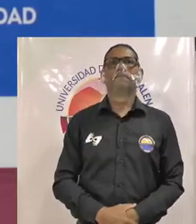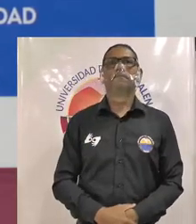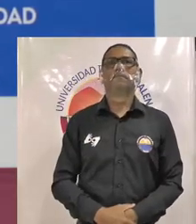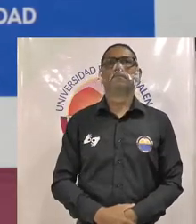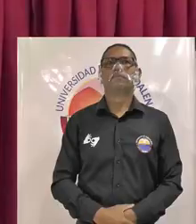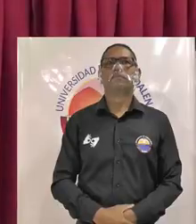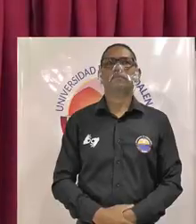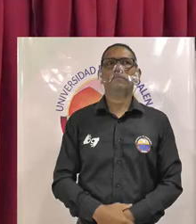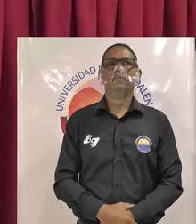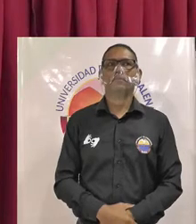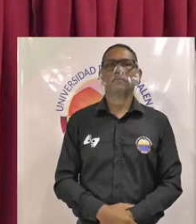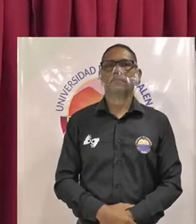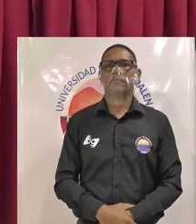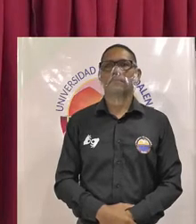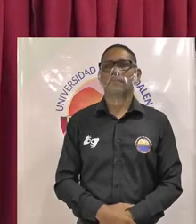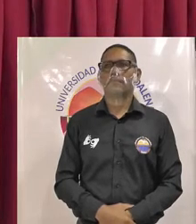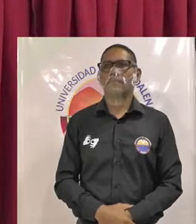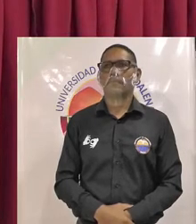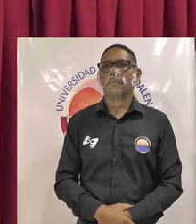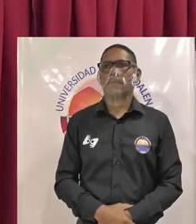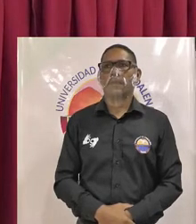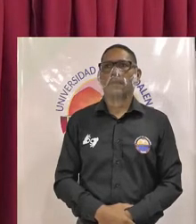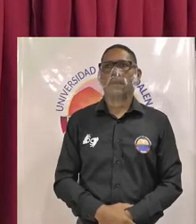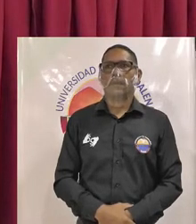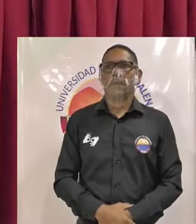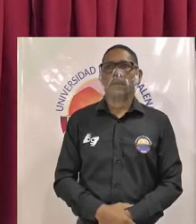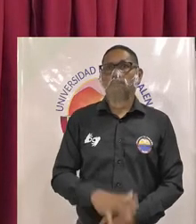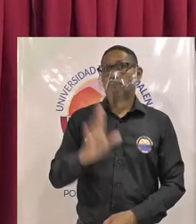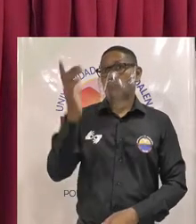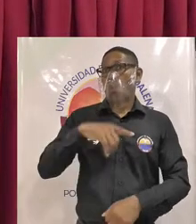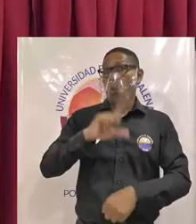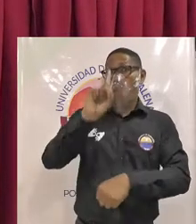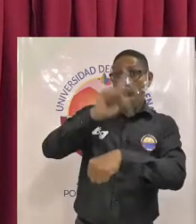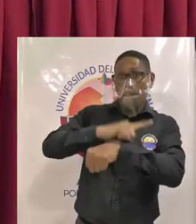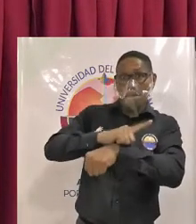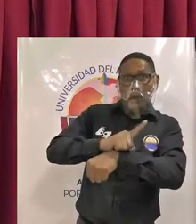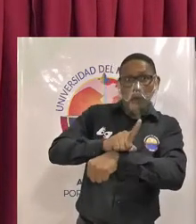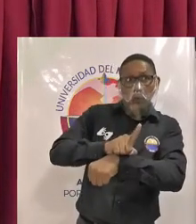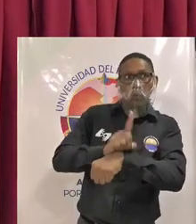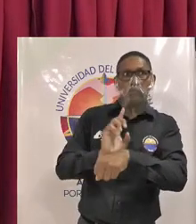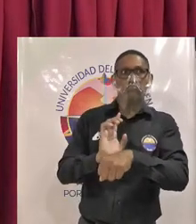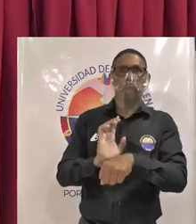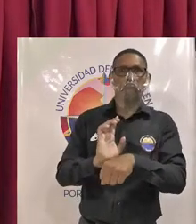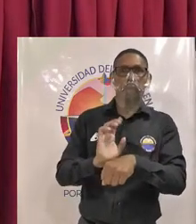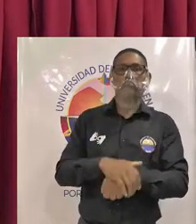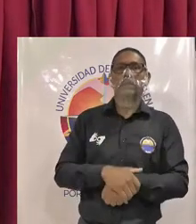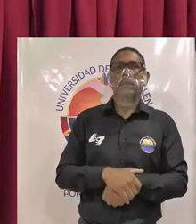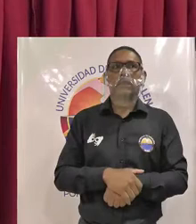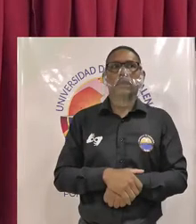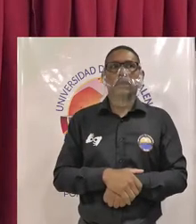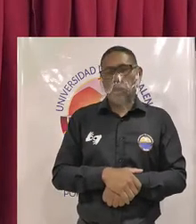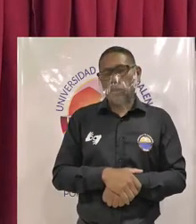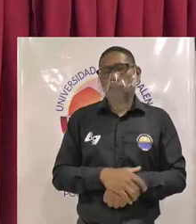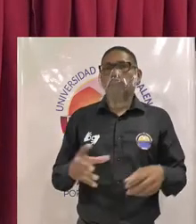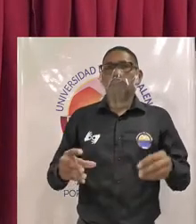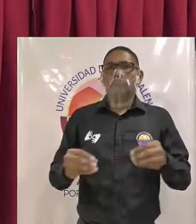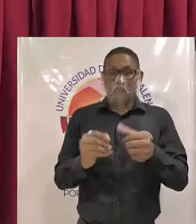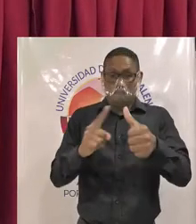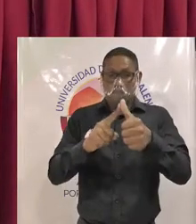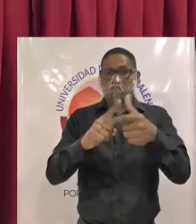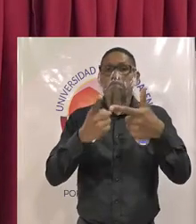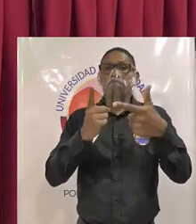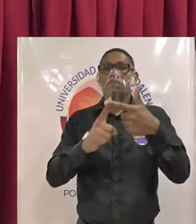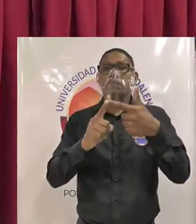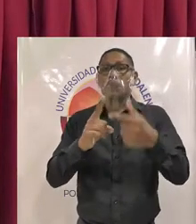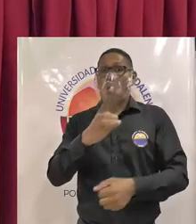bueno empleo un minuto un poquito un poquito más bueno segundo eje temático